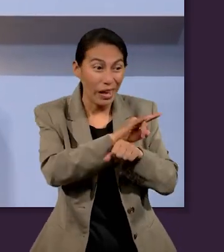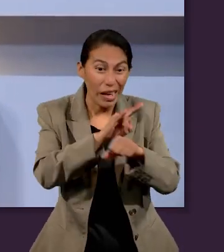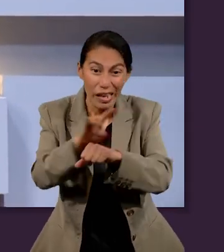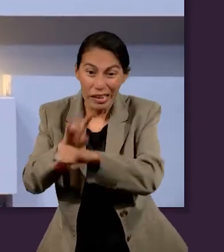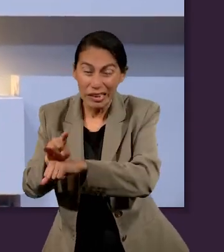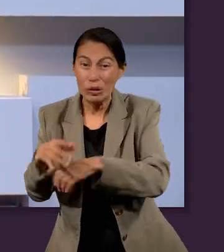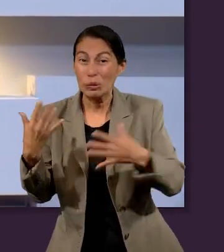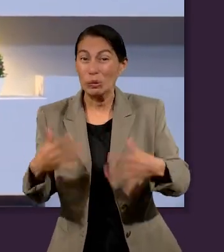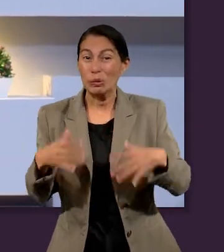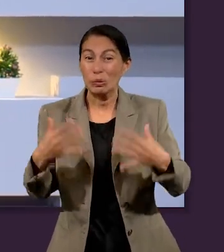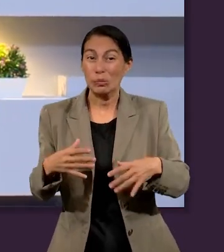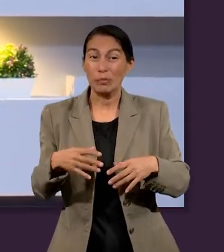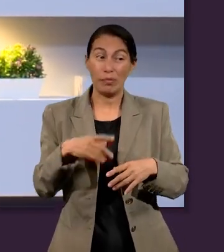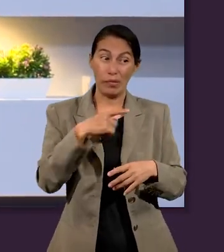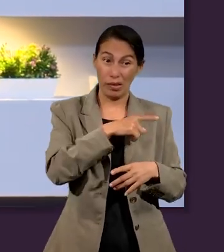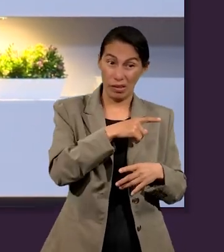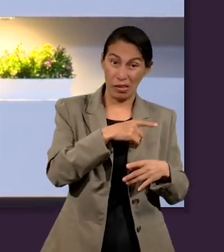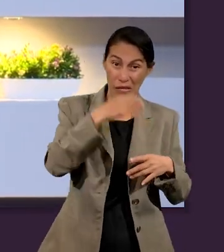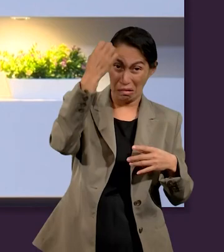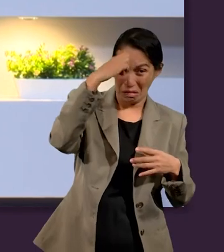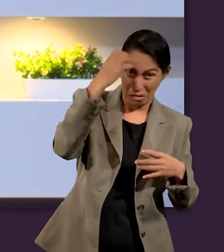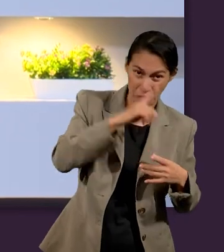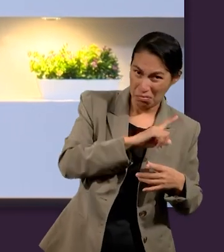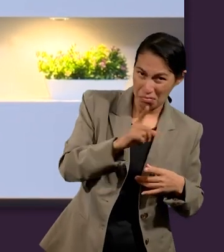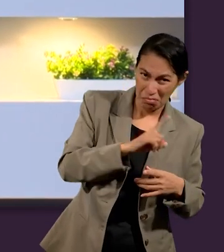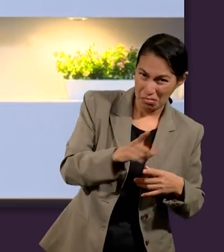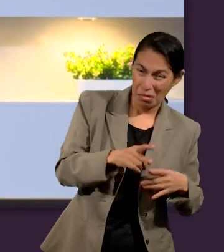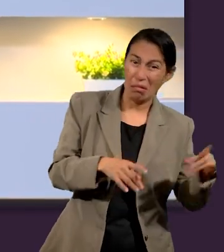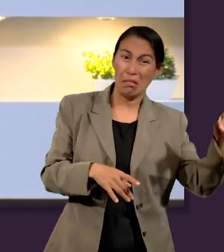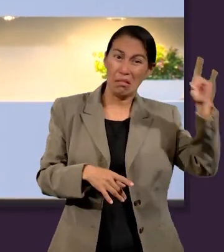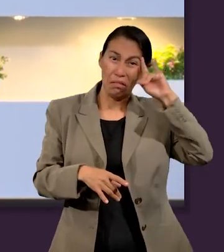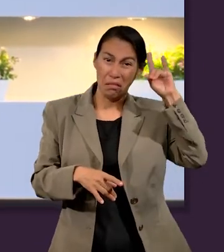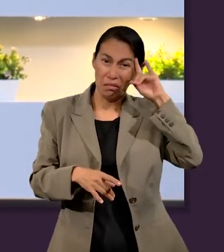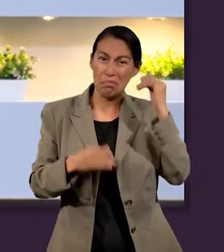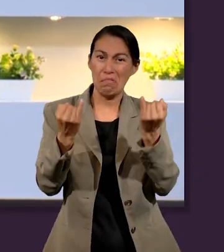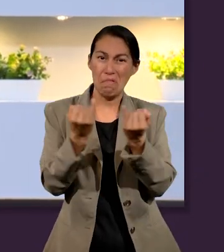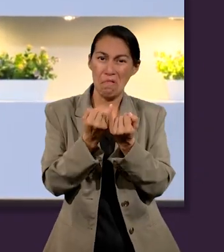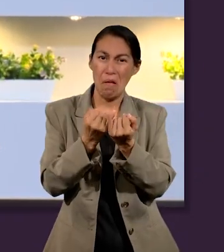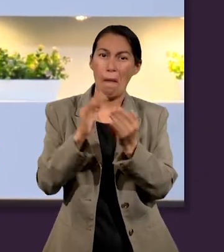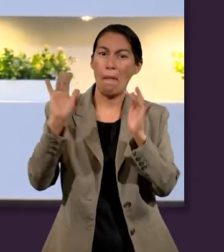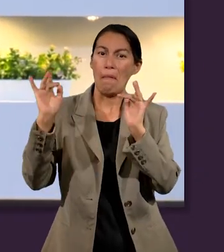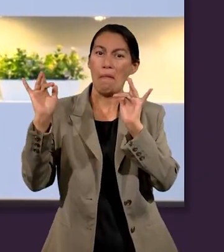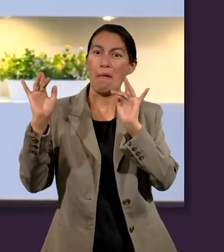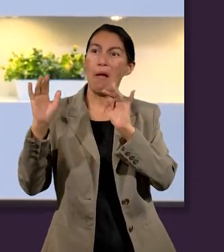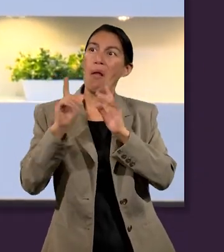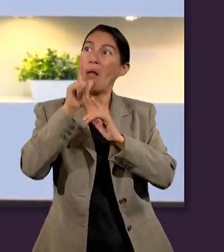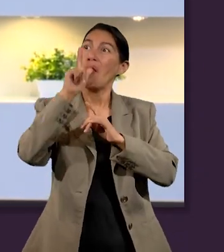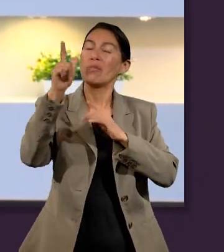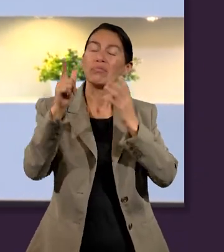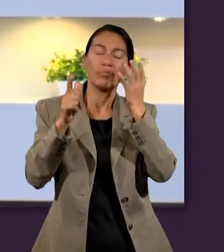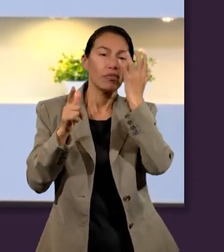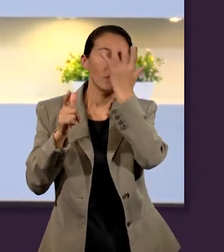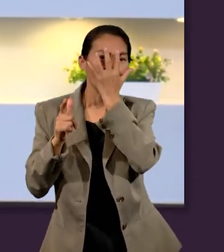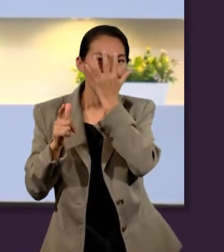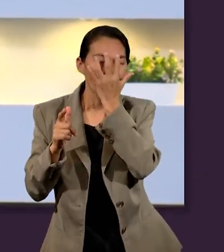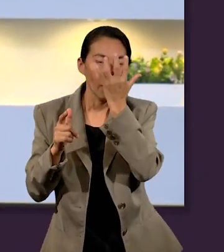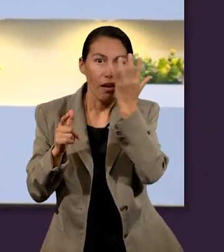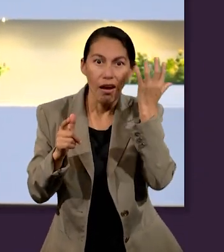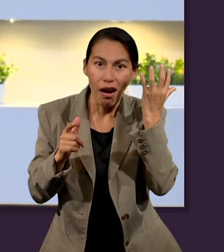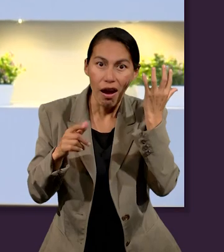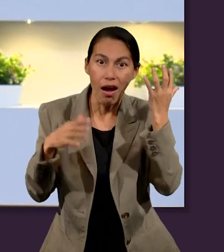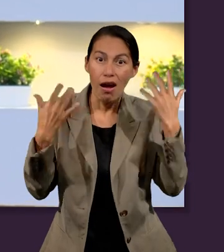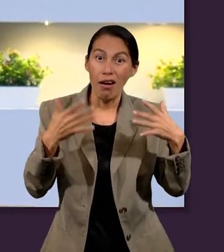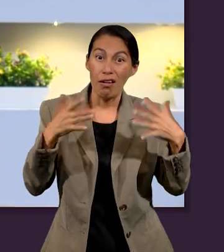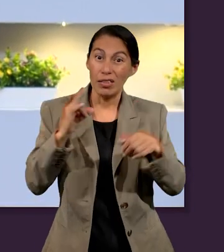Cristo. Y no es maravilla, porque el mismo Satanás se disfraza como ángel de luz. Así que